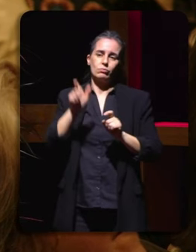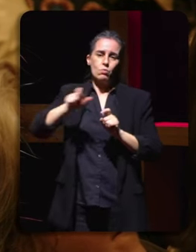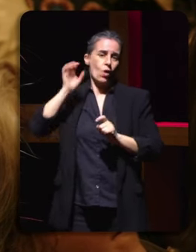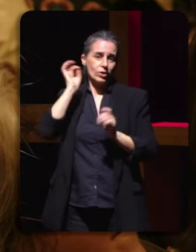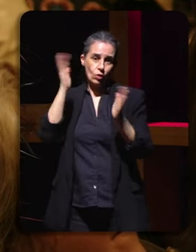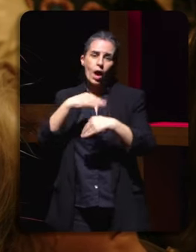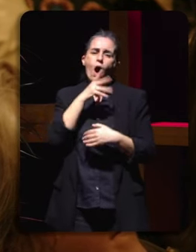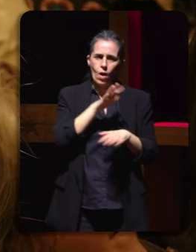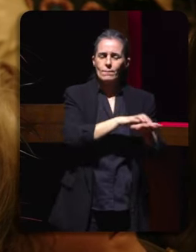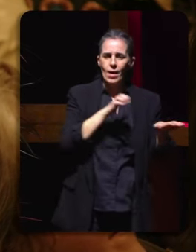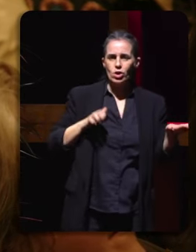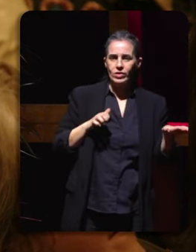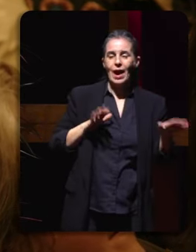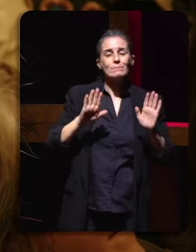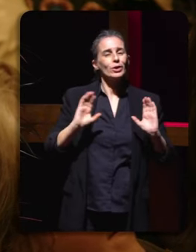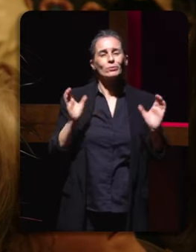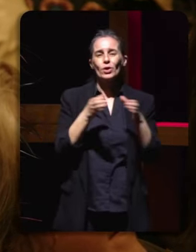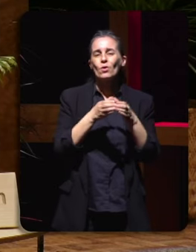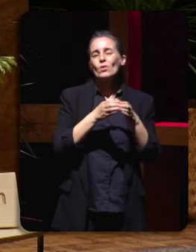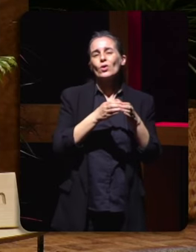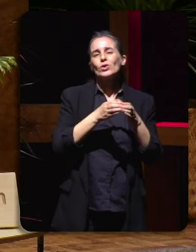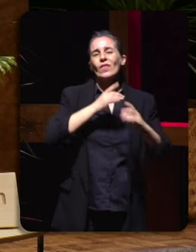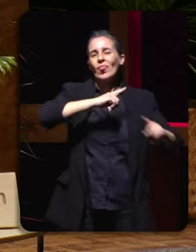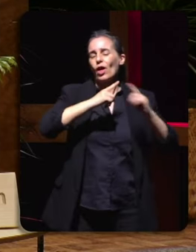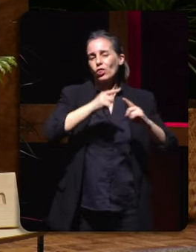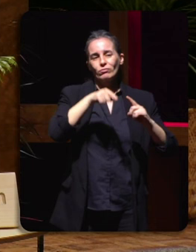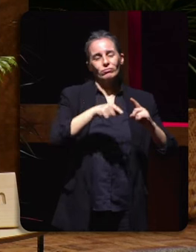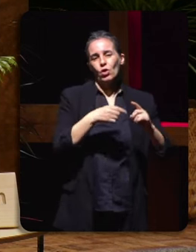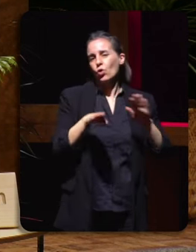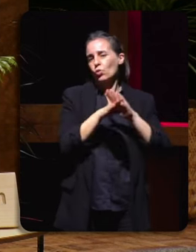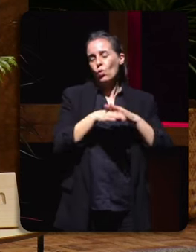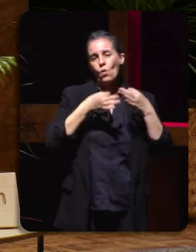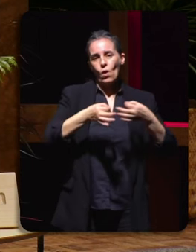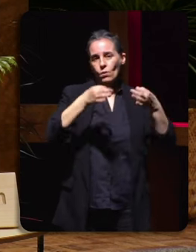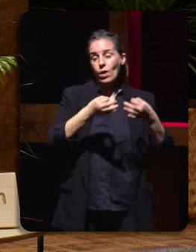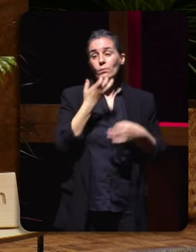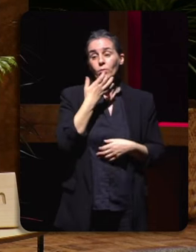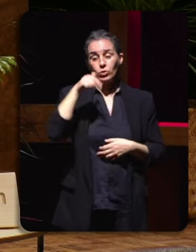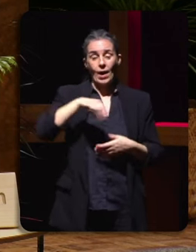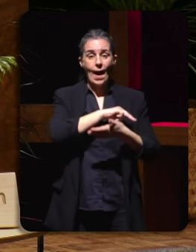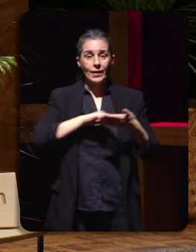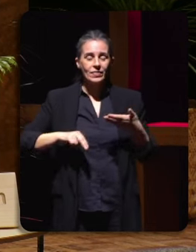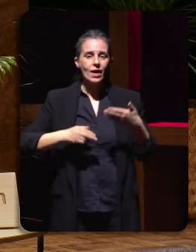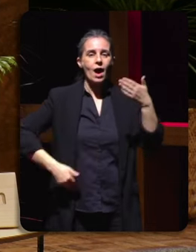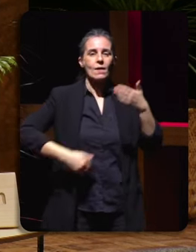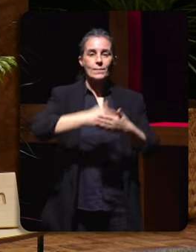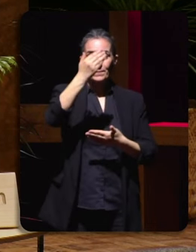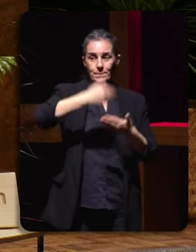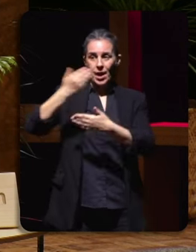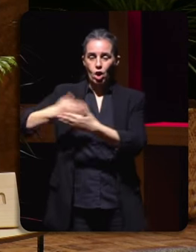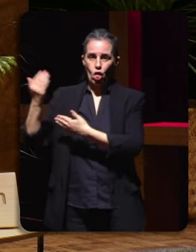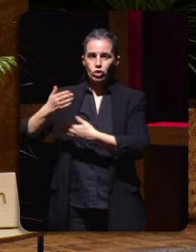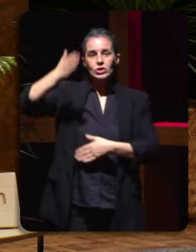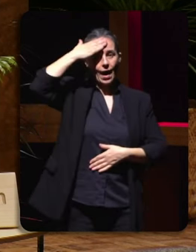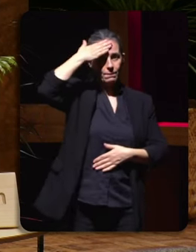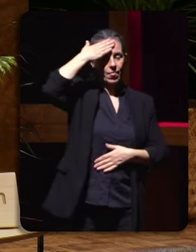dos medios de comunicación en Galicia en moitas cabeceiras de periódico en torno unhas dez cabeceiras en Galicia